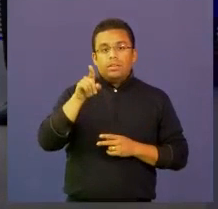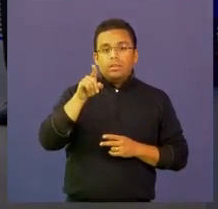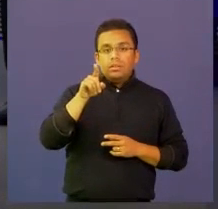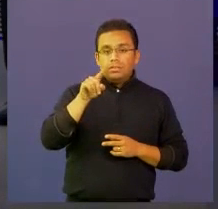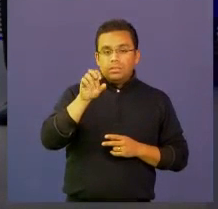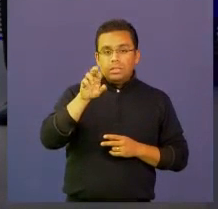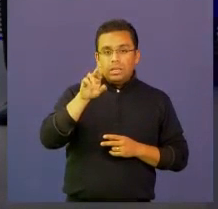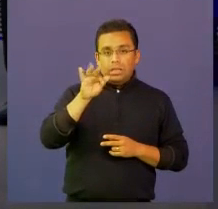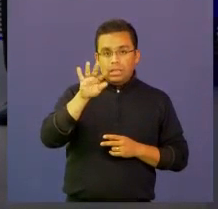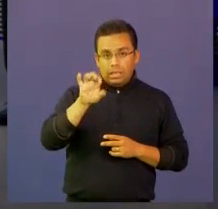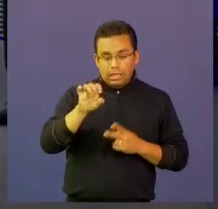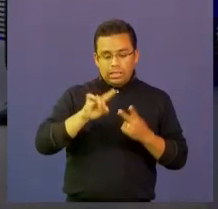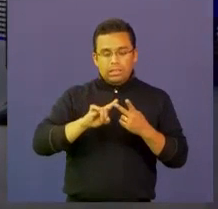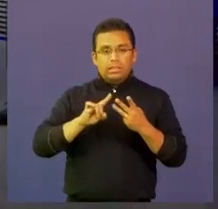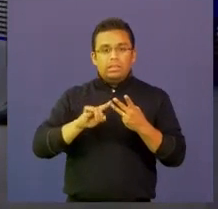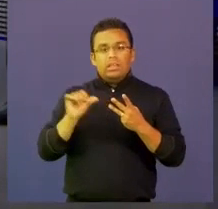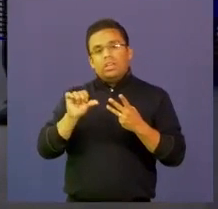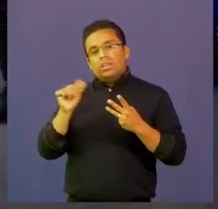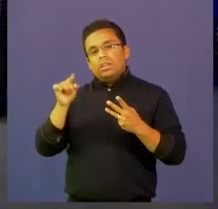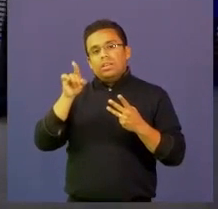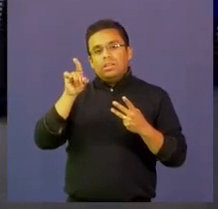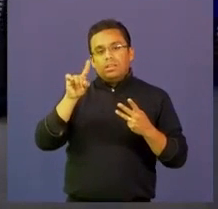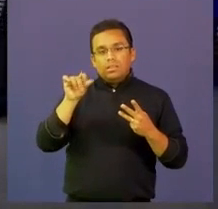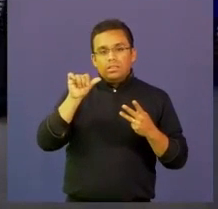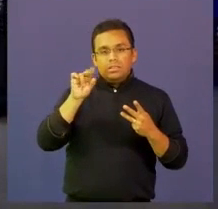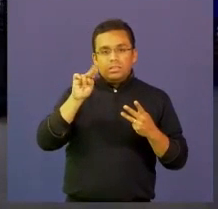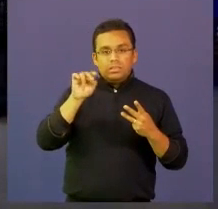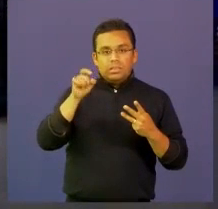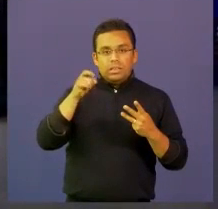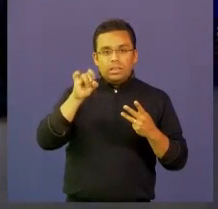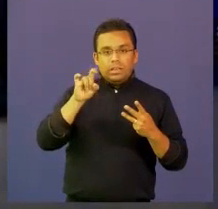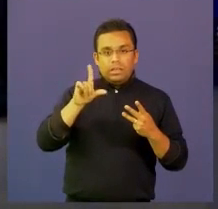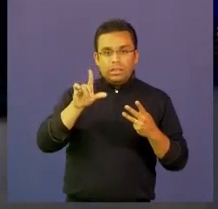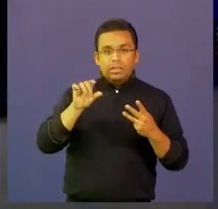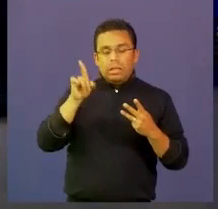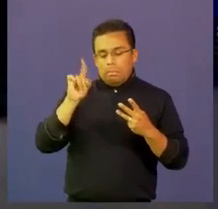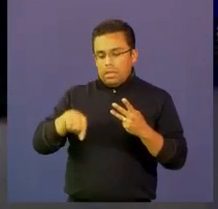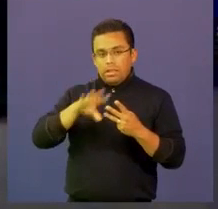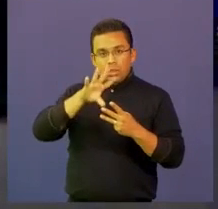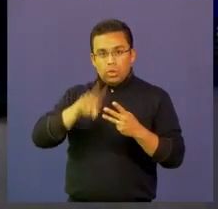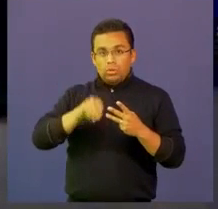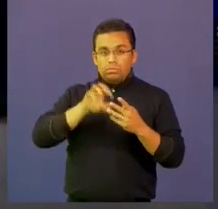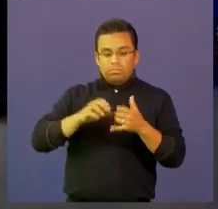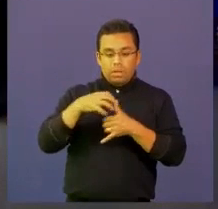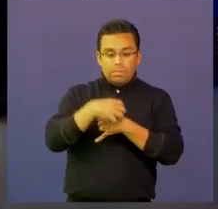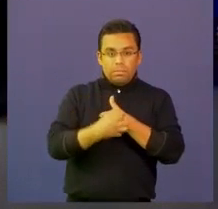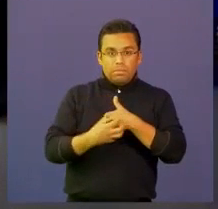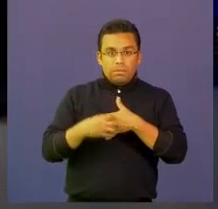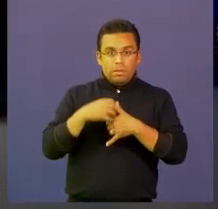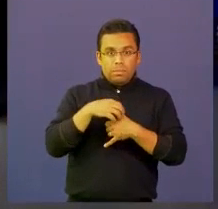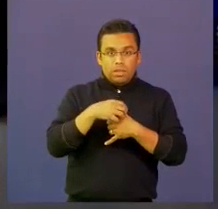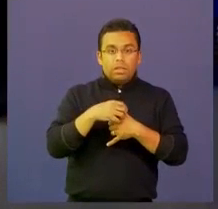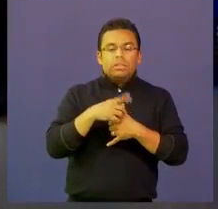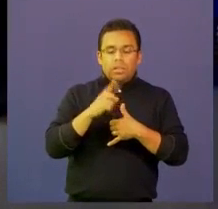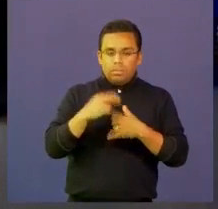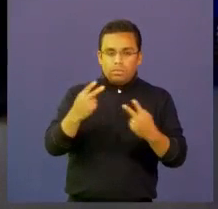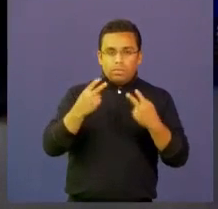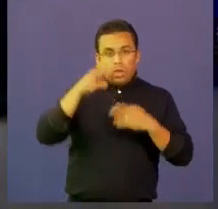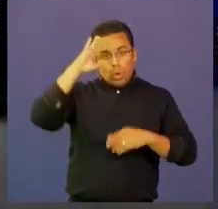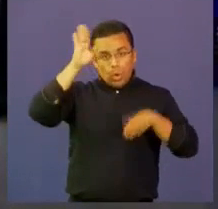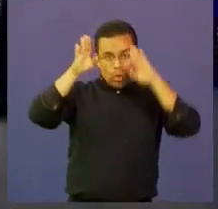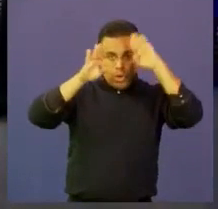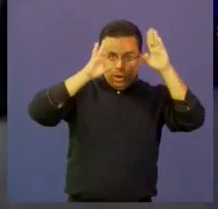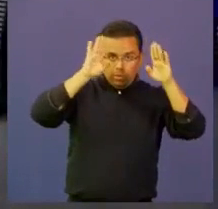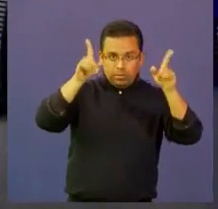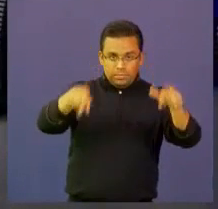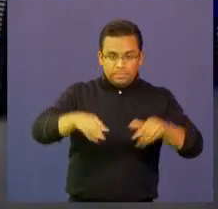desde San Gil. Están definitivamente desde muchos lugares del país. Pues bien, una de las inquietudes que nos están